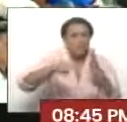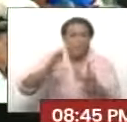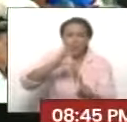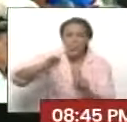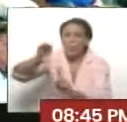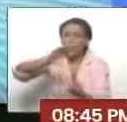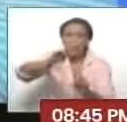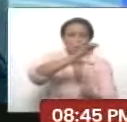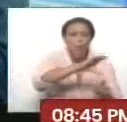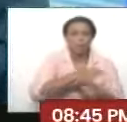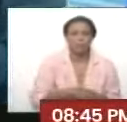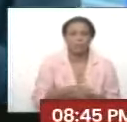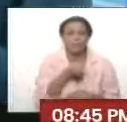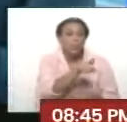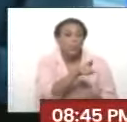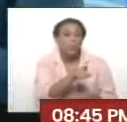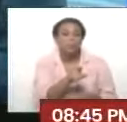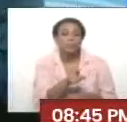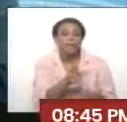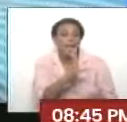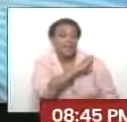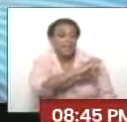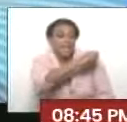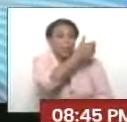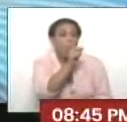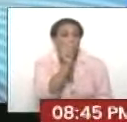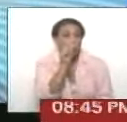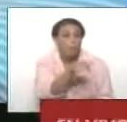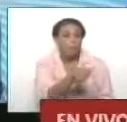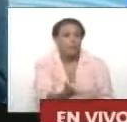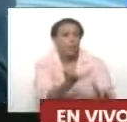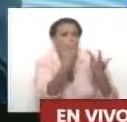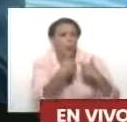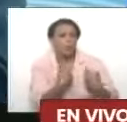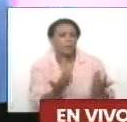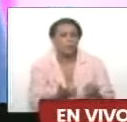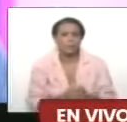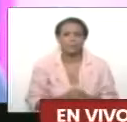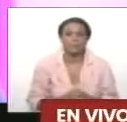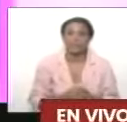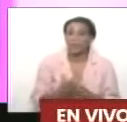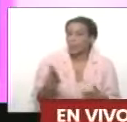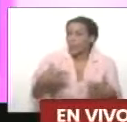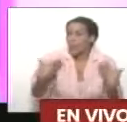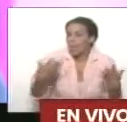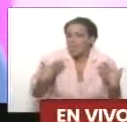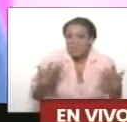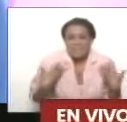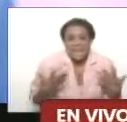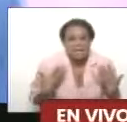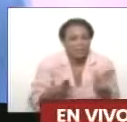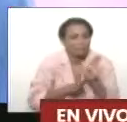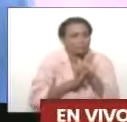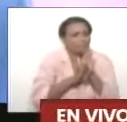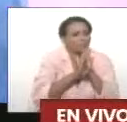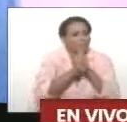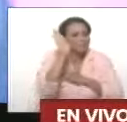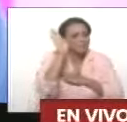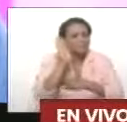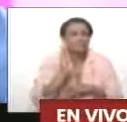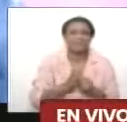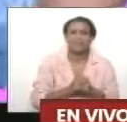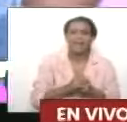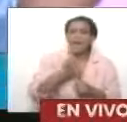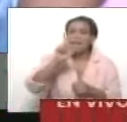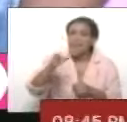Clemente, tú eres el director de la GAM. ¿Qué me dice, Clemente? Coméntame todo. Bueno, nosotros estamos contentísimos con estos avances que han ocasionado en la GAM.